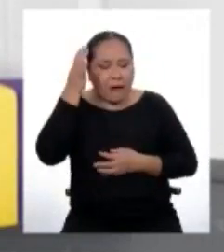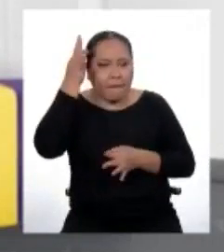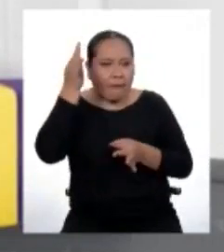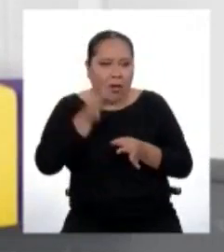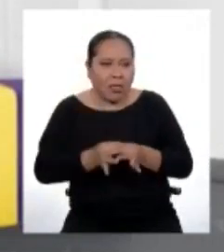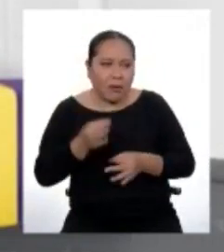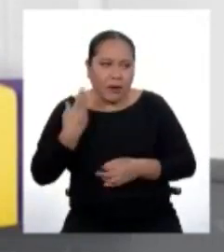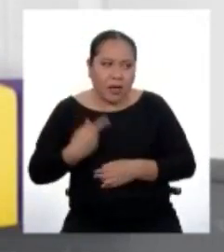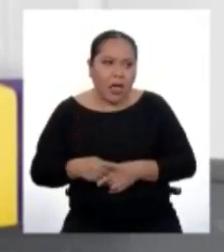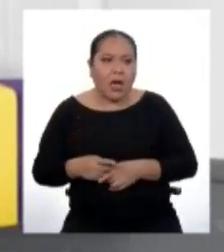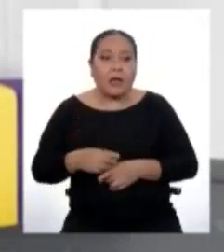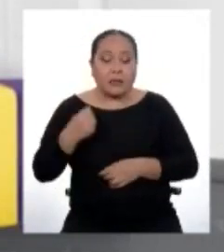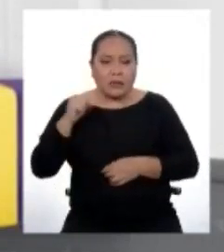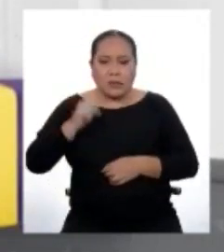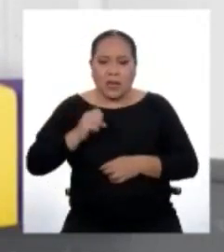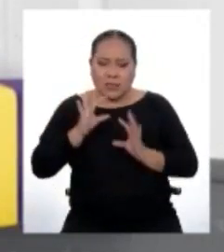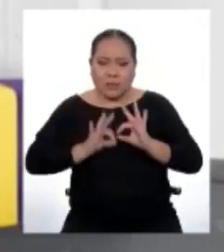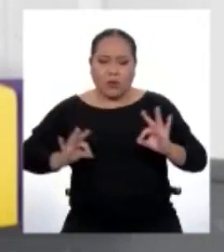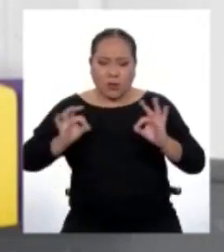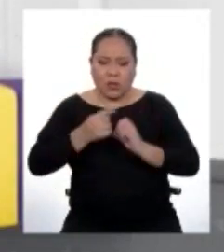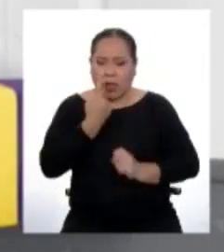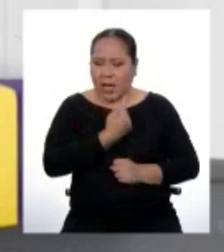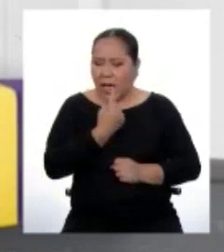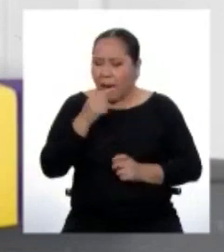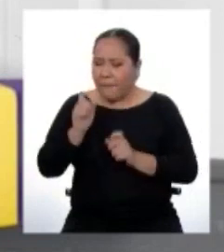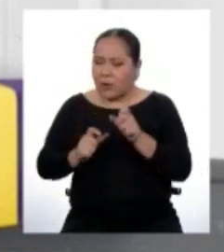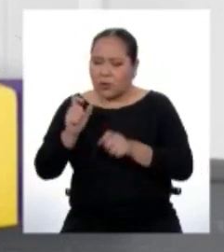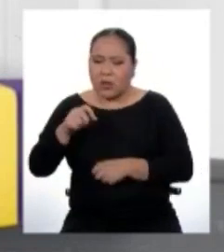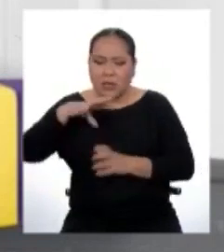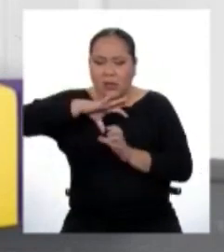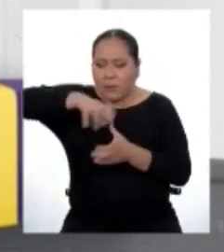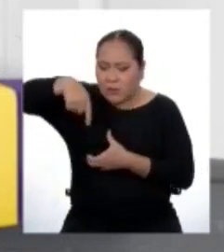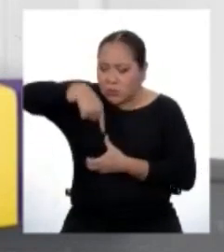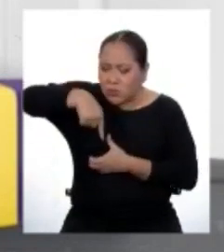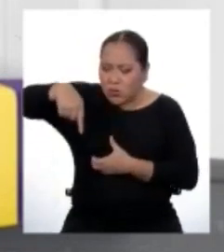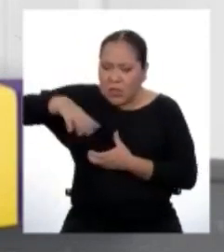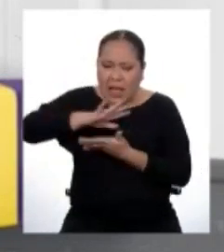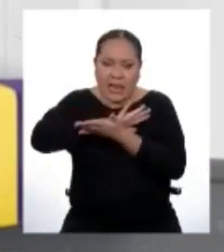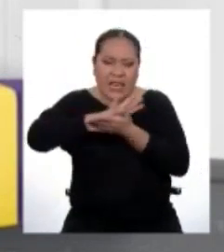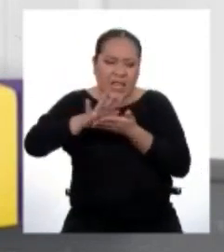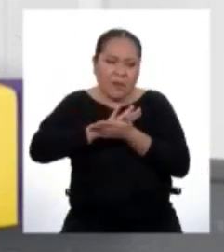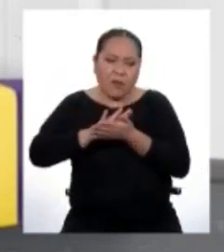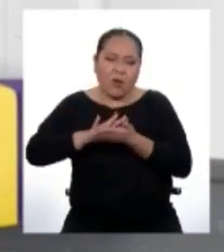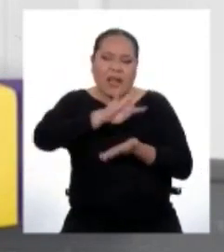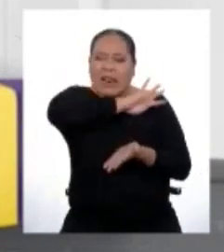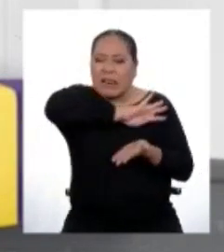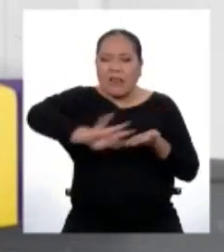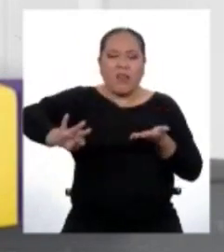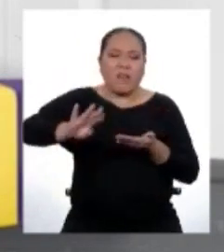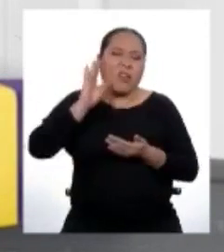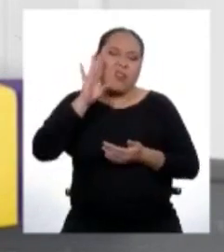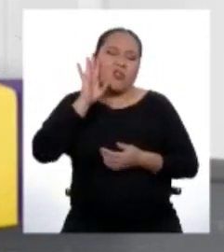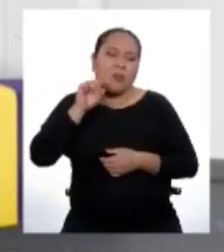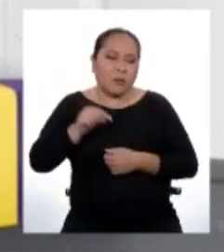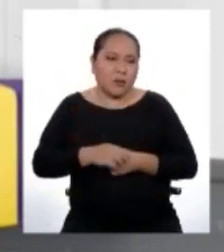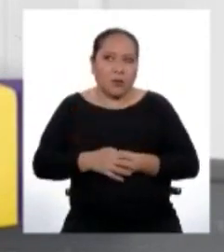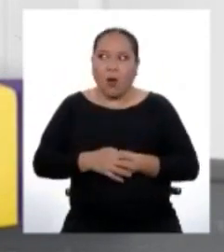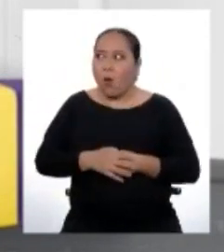pero queda claro que está en nuestras manos hacer que este planeta sea mucho más limpio y esté libre de contaminación. ¡Qué loco!